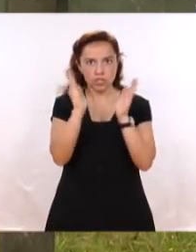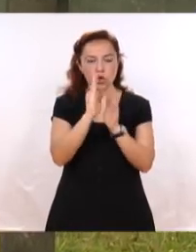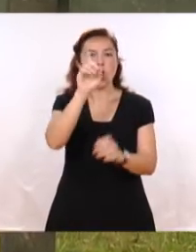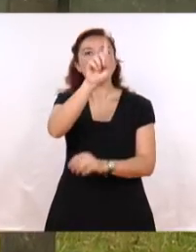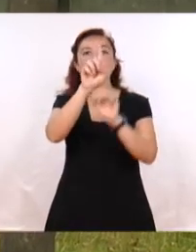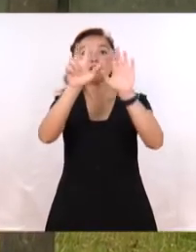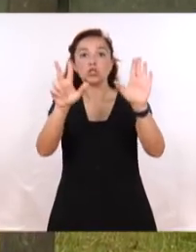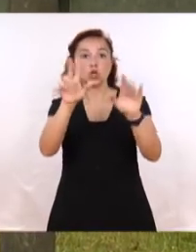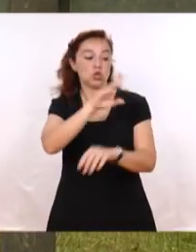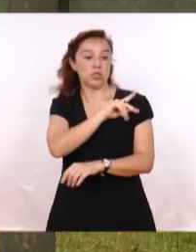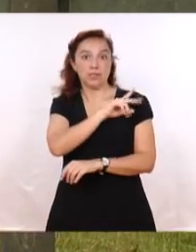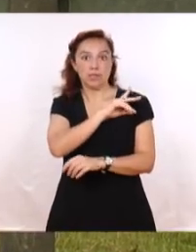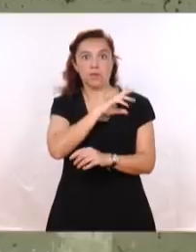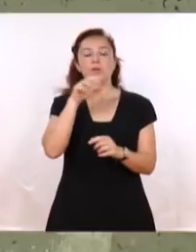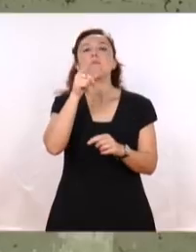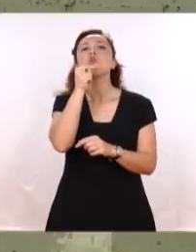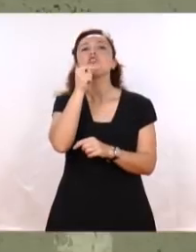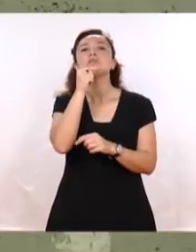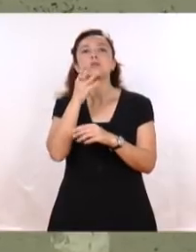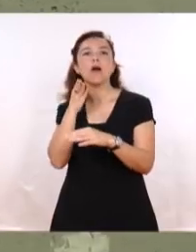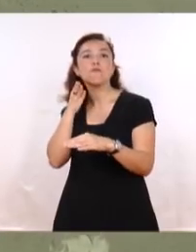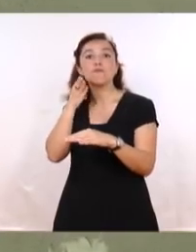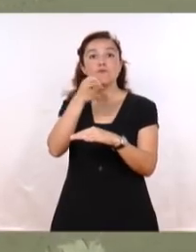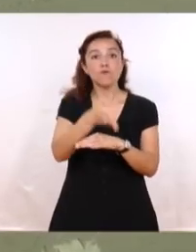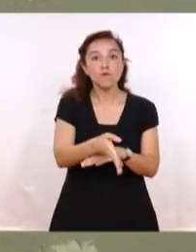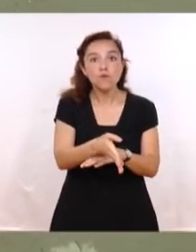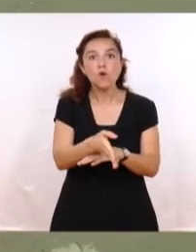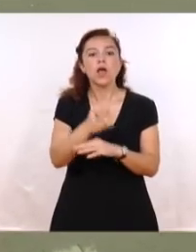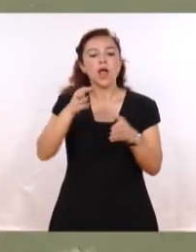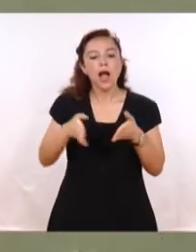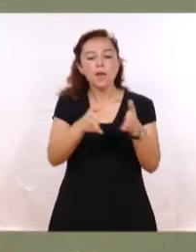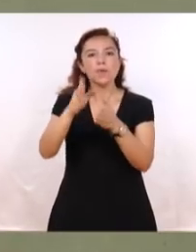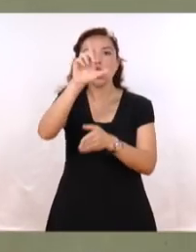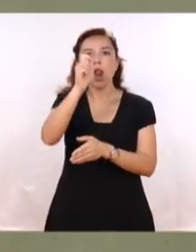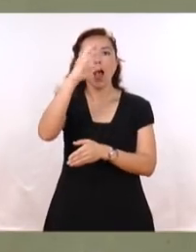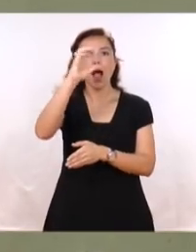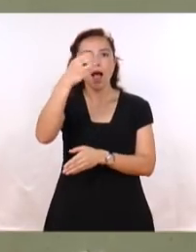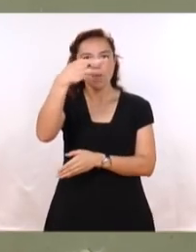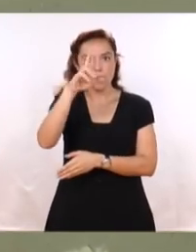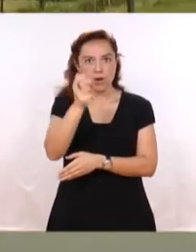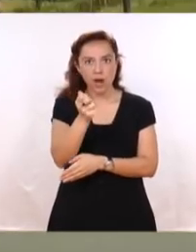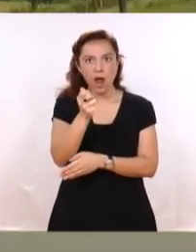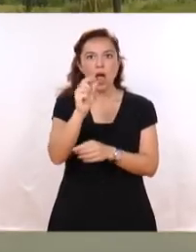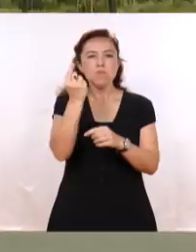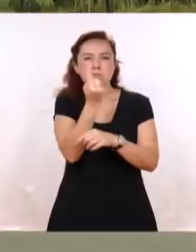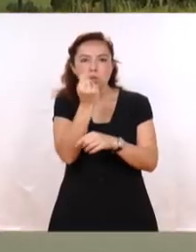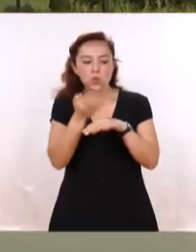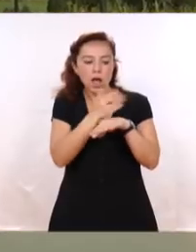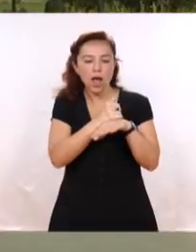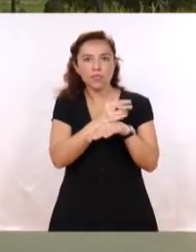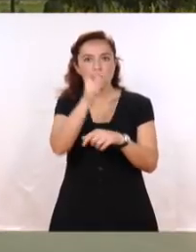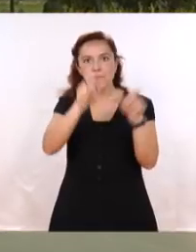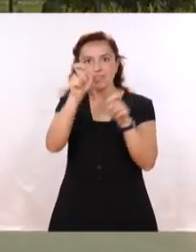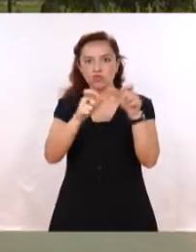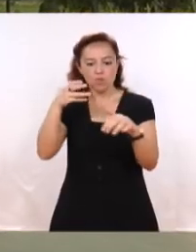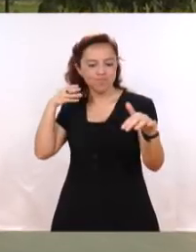diciembre Cuando efectivos de la zona operacional 3 Concurrieron a una vivienda ubicada en Camino La Cabra Donde minutos previos habían entrado desconocidos a